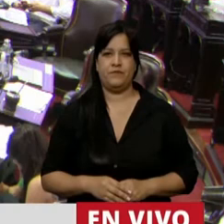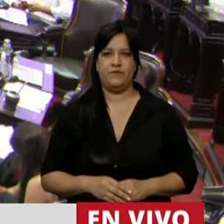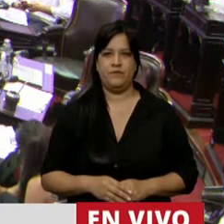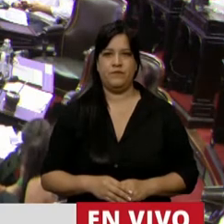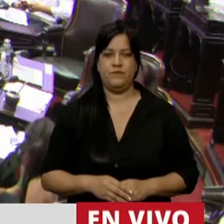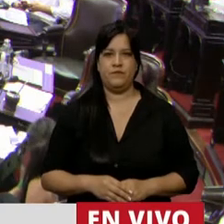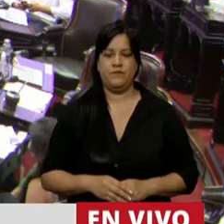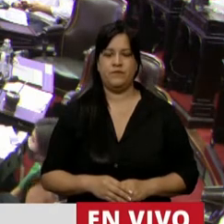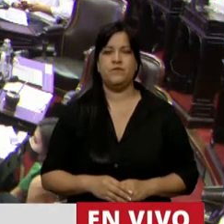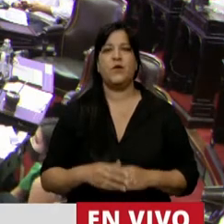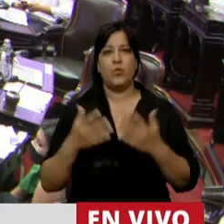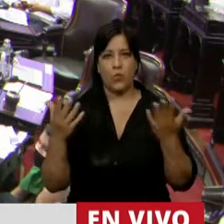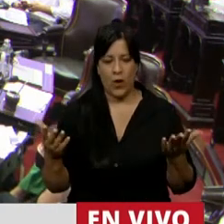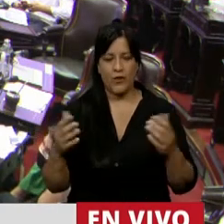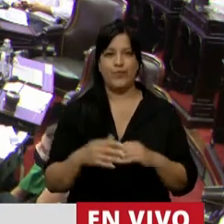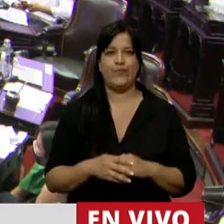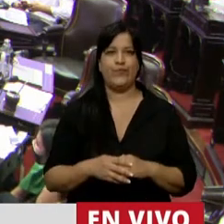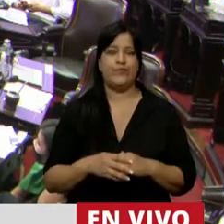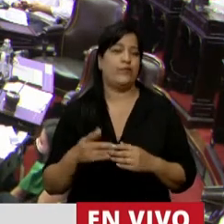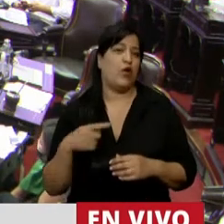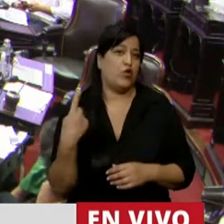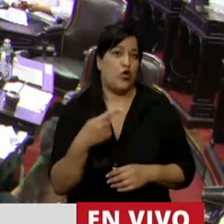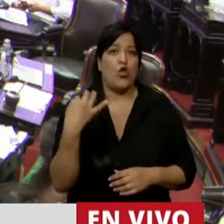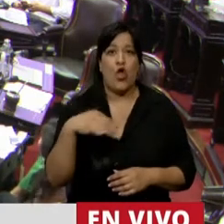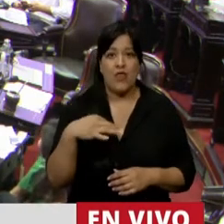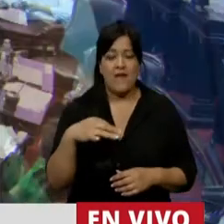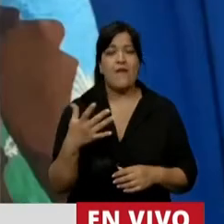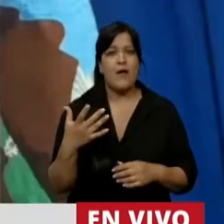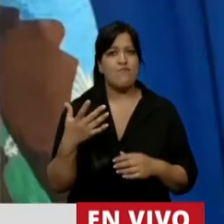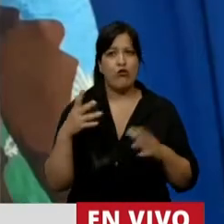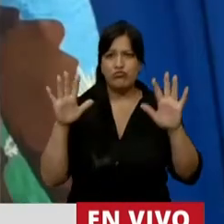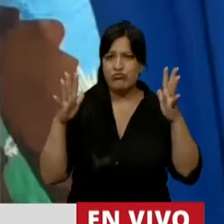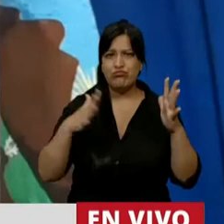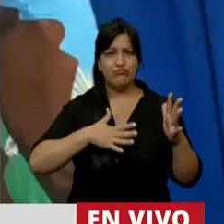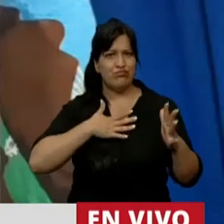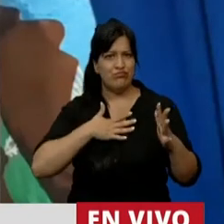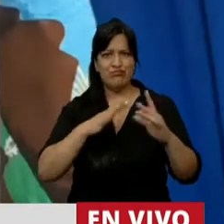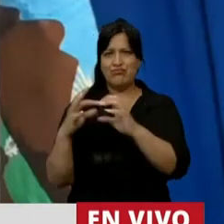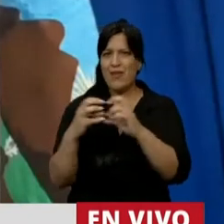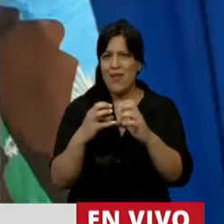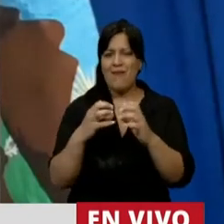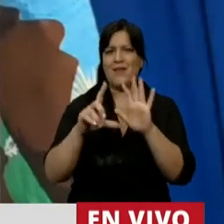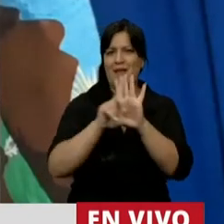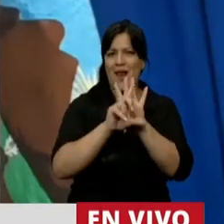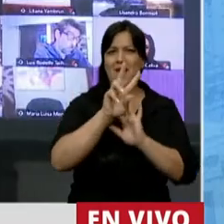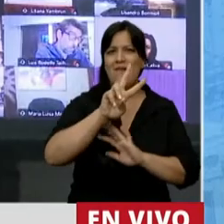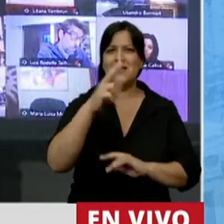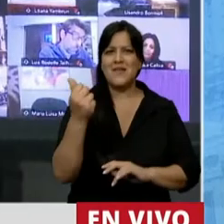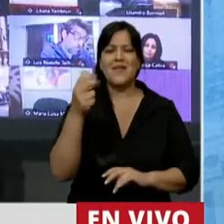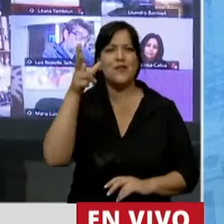Muy bien. Bueno, señor presidente, debemos saltar y celebrar este tratamiento de la Ley 26